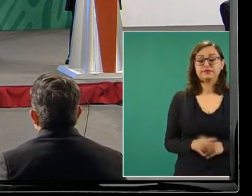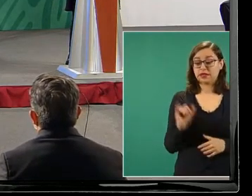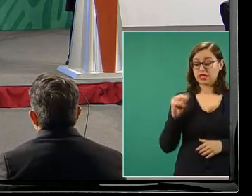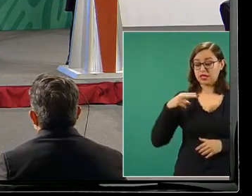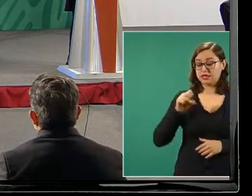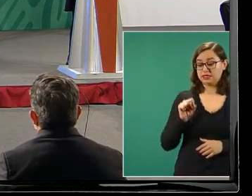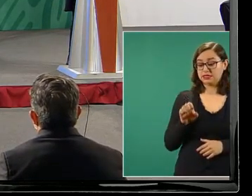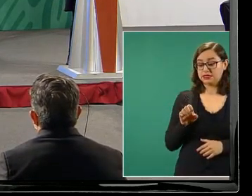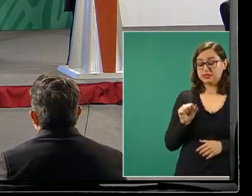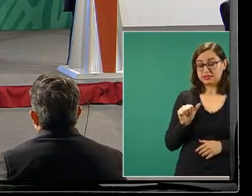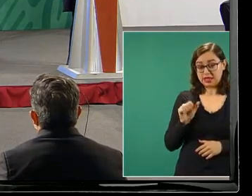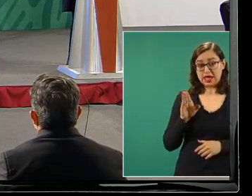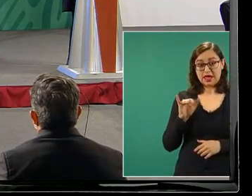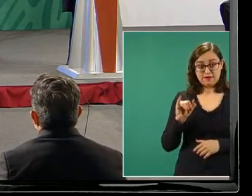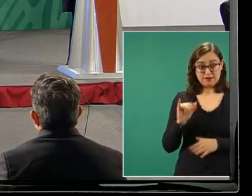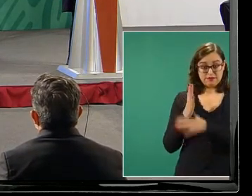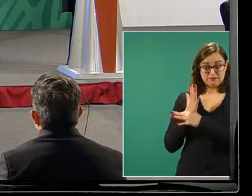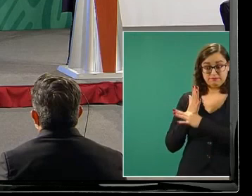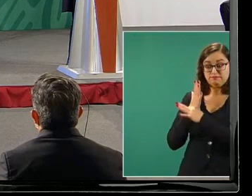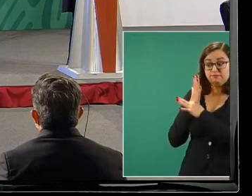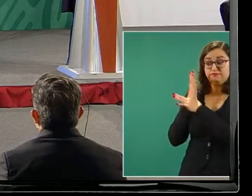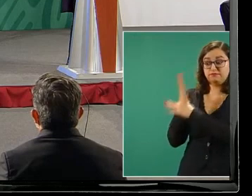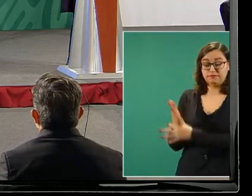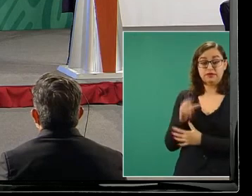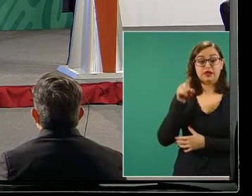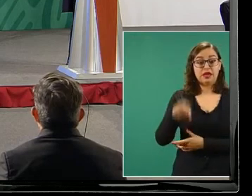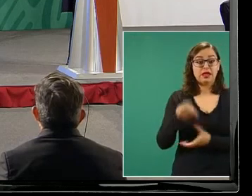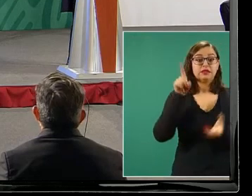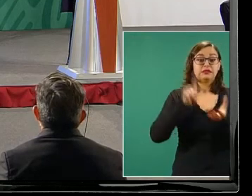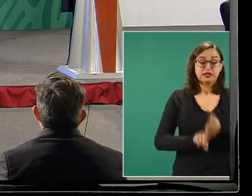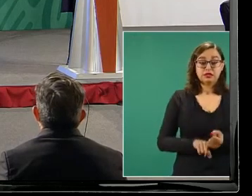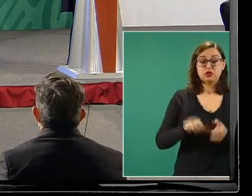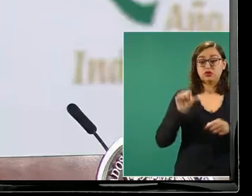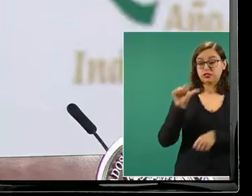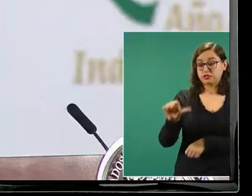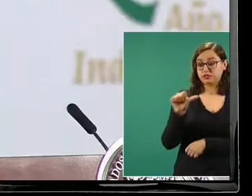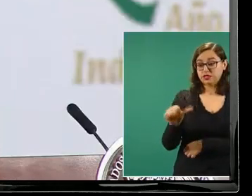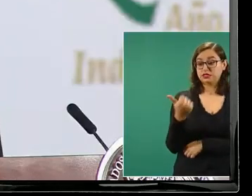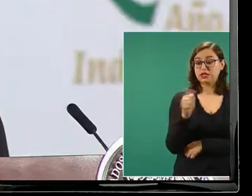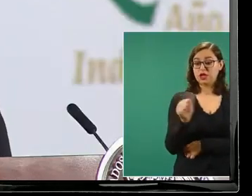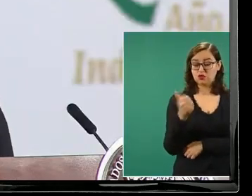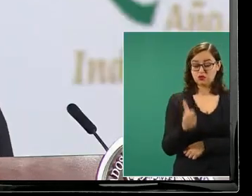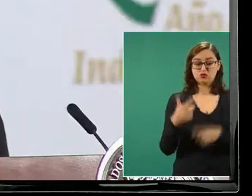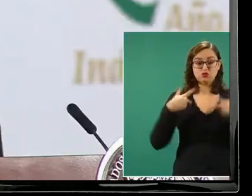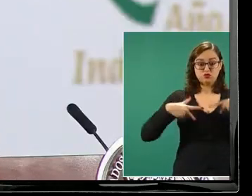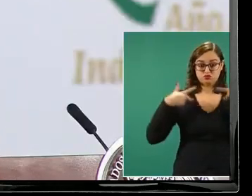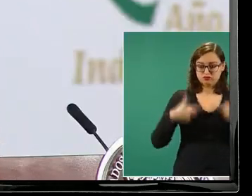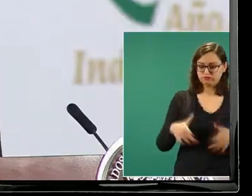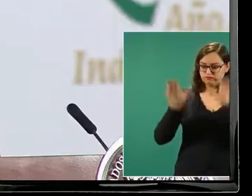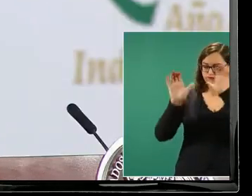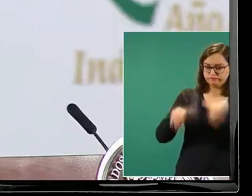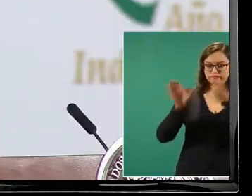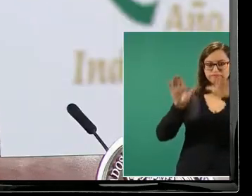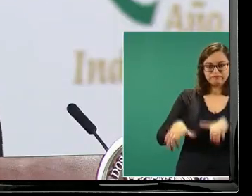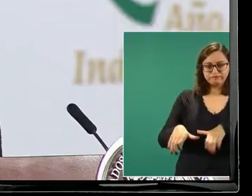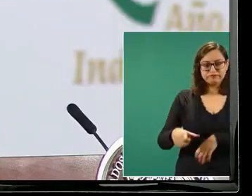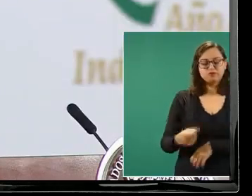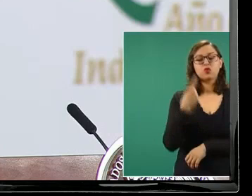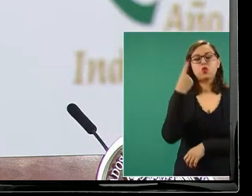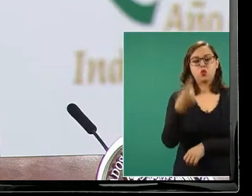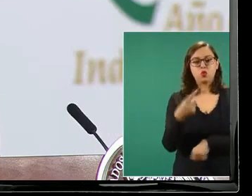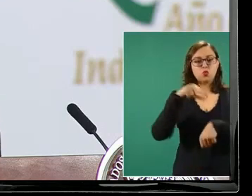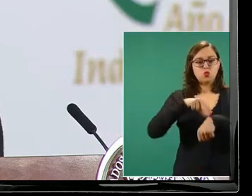16 de agosto formalizó la contratación de personal profesional entre los que incluyen un médico general